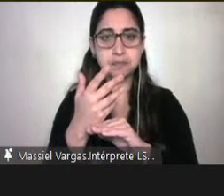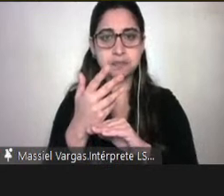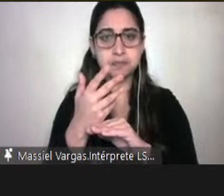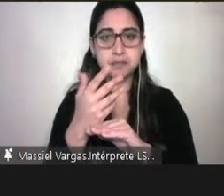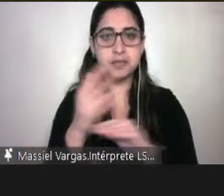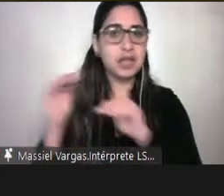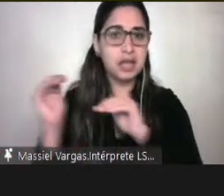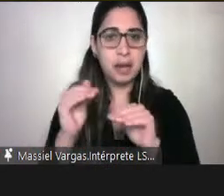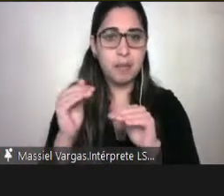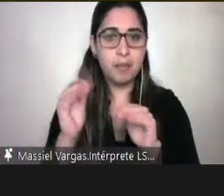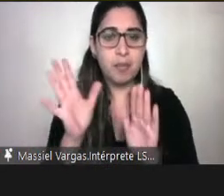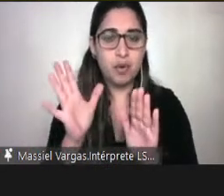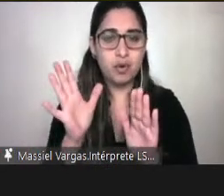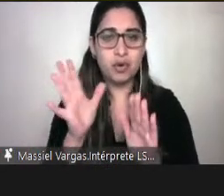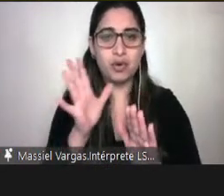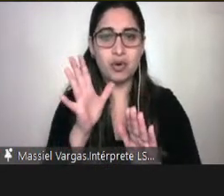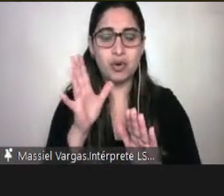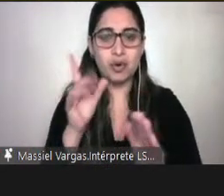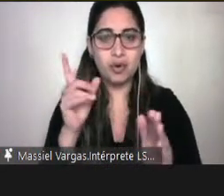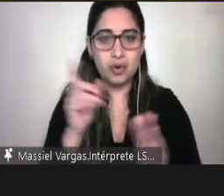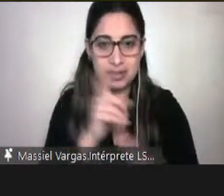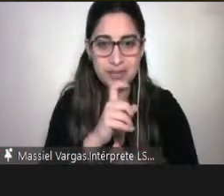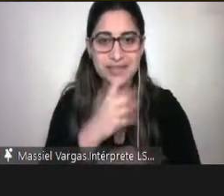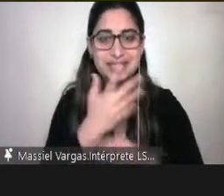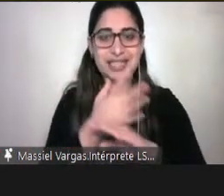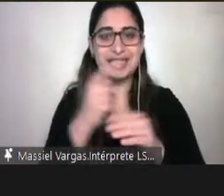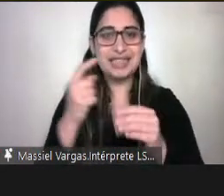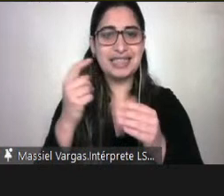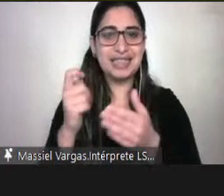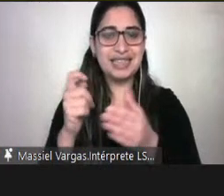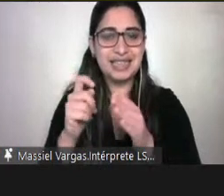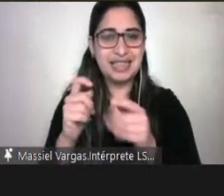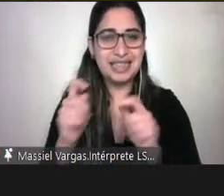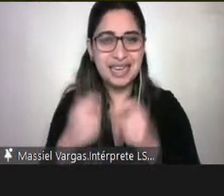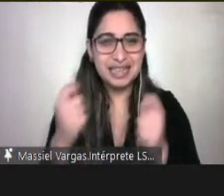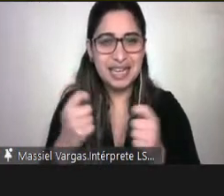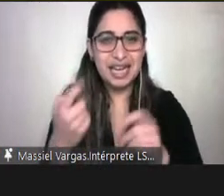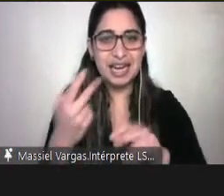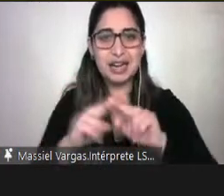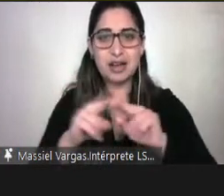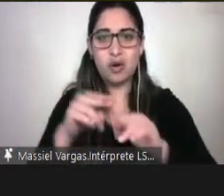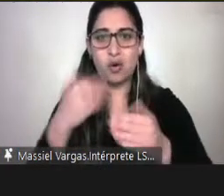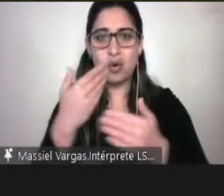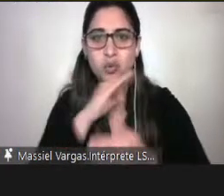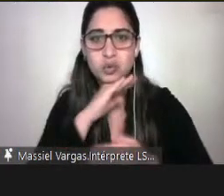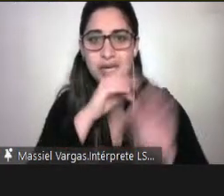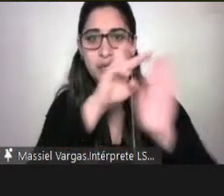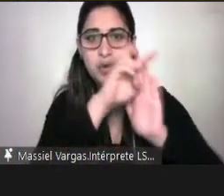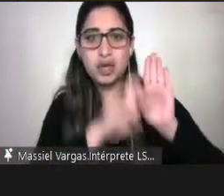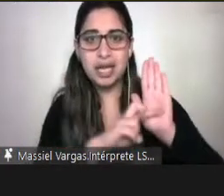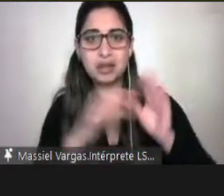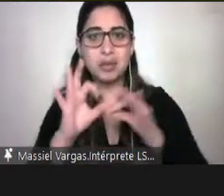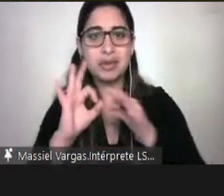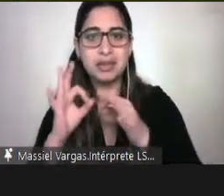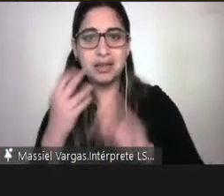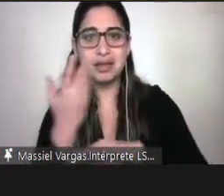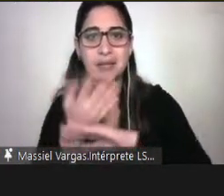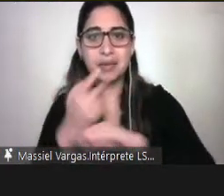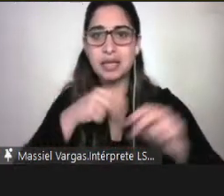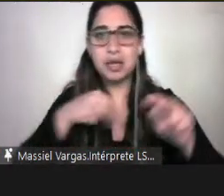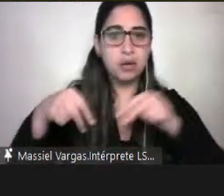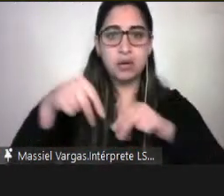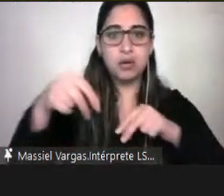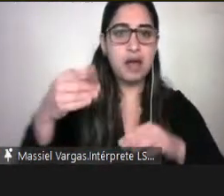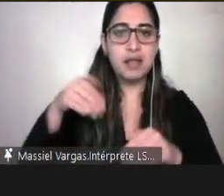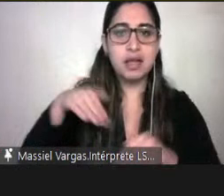garantizados, entonces nos cuesta mucho estar concursando para los intérpretes de señas, para los transportes de nuestros estudiantes, para